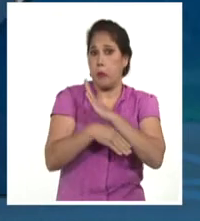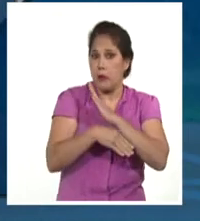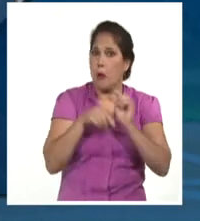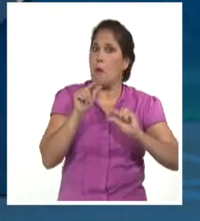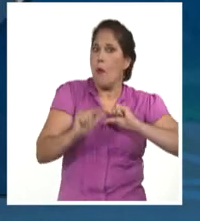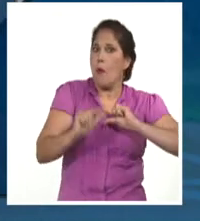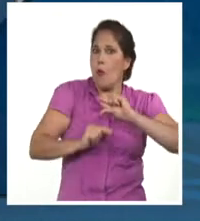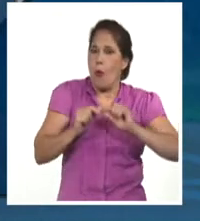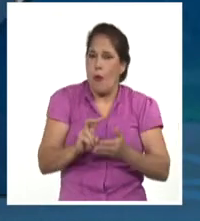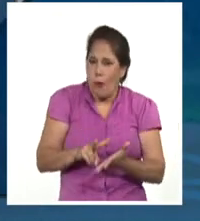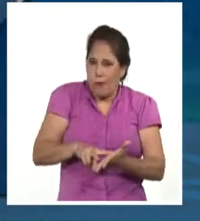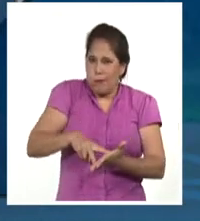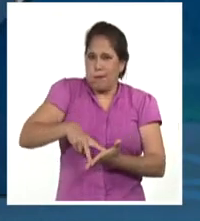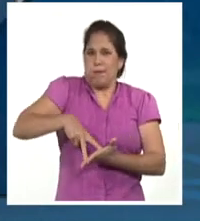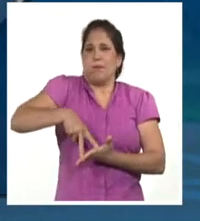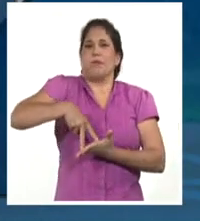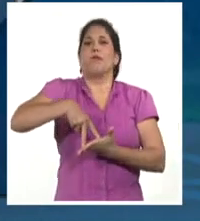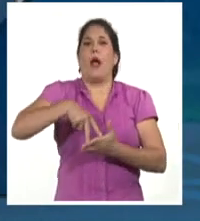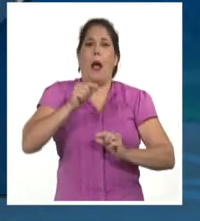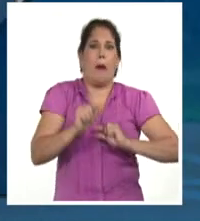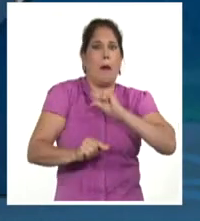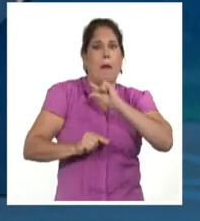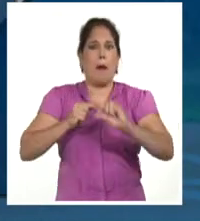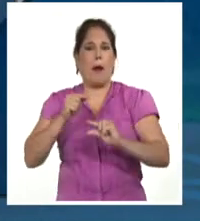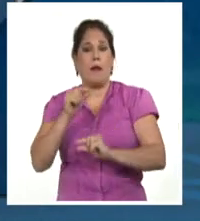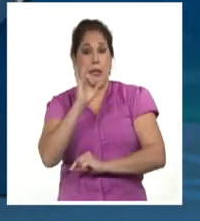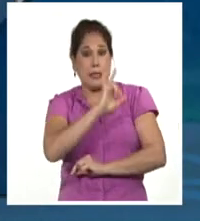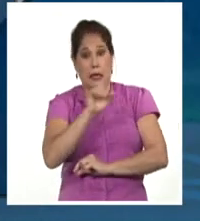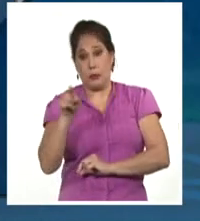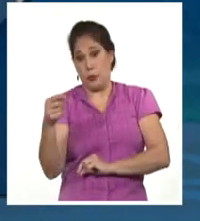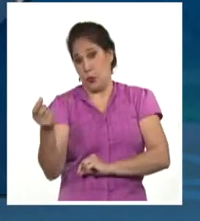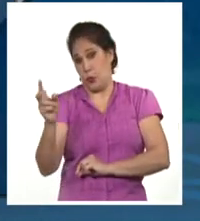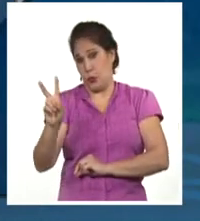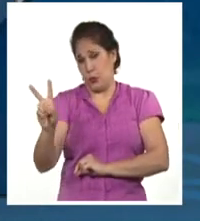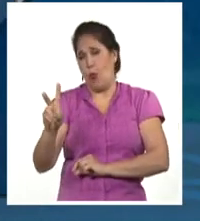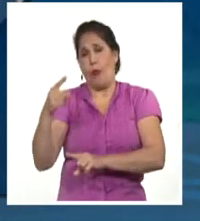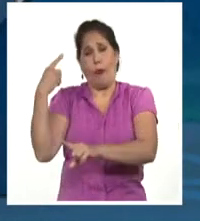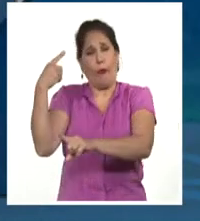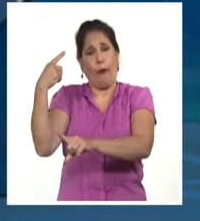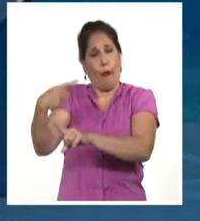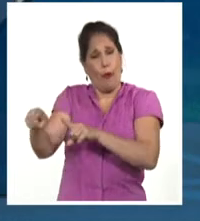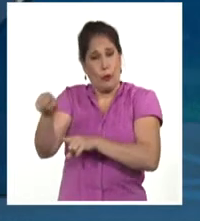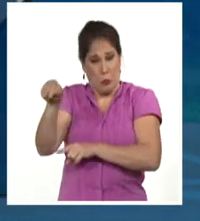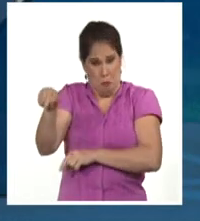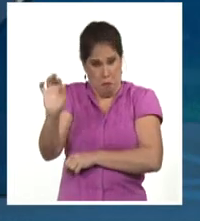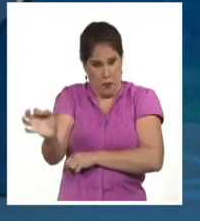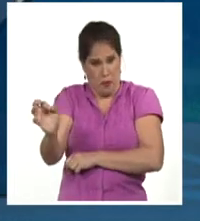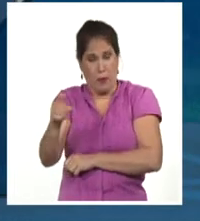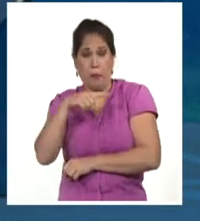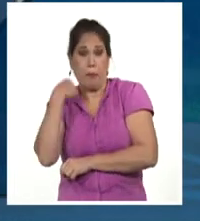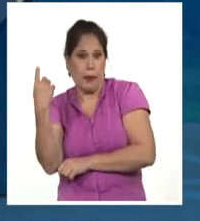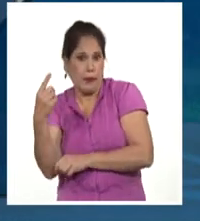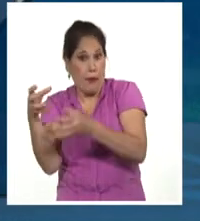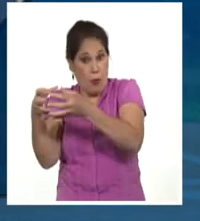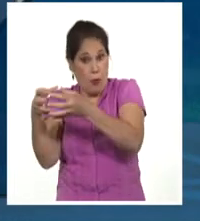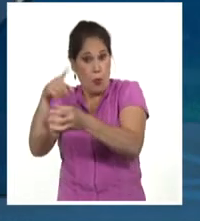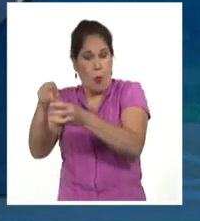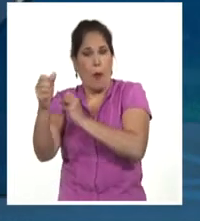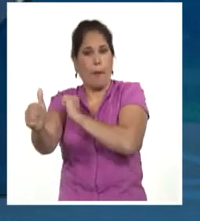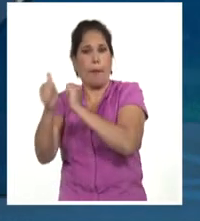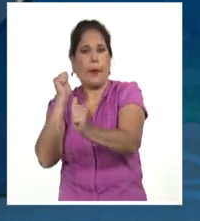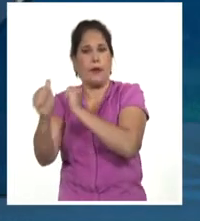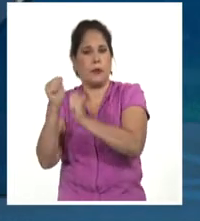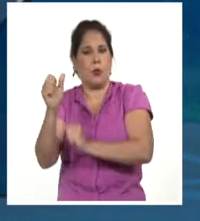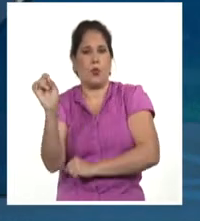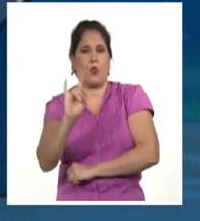ellos se niegan a entregar las armas. Y hoy se impusieron 7 por 2 con otra joya de picheo de José Ramón Rodríguez, quien ponchó a 9